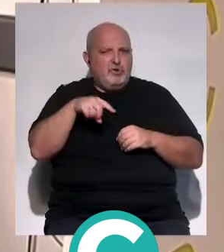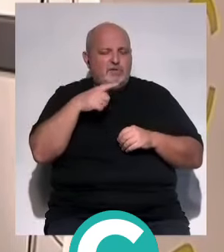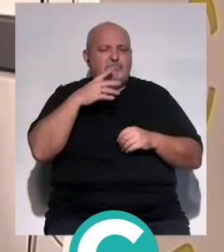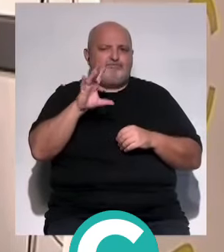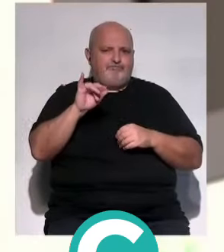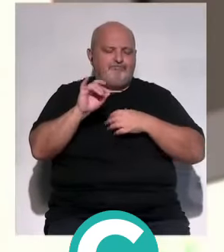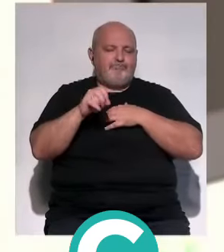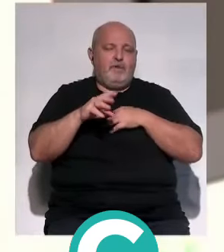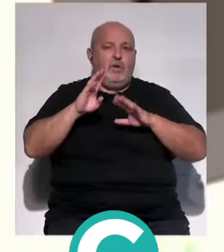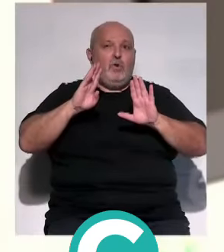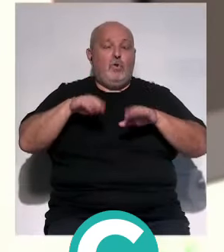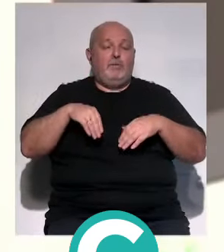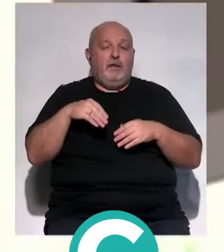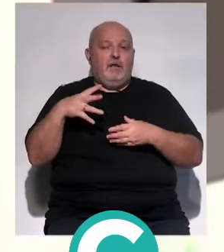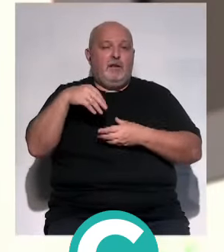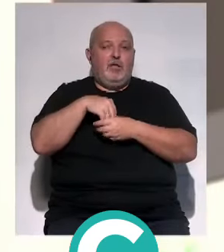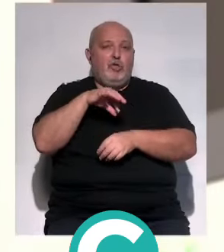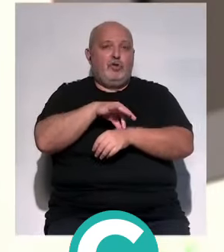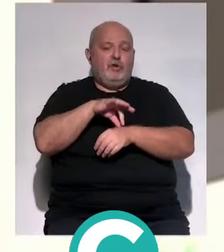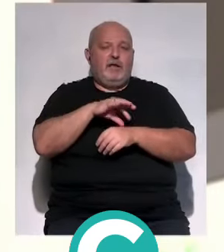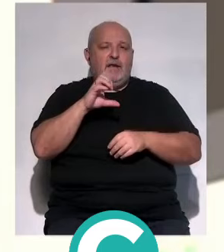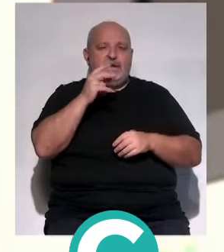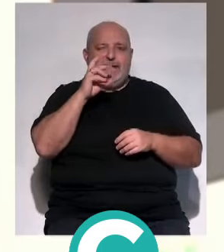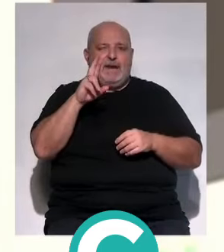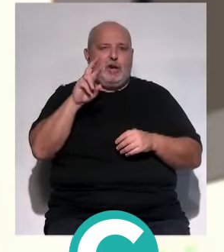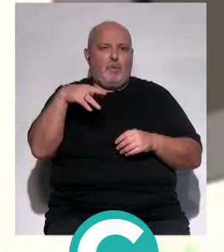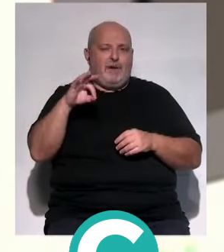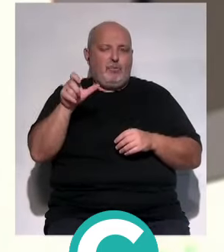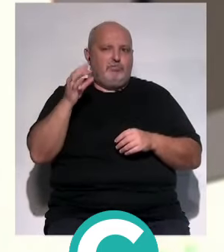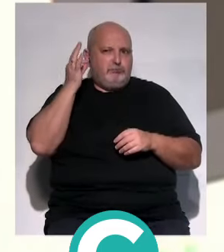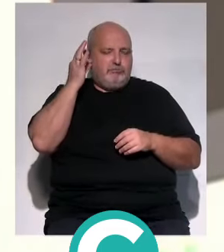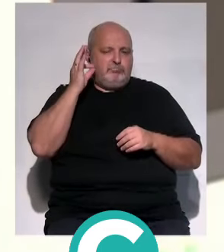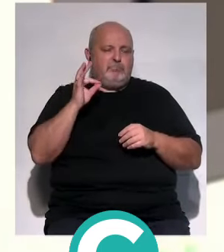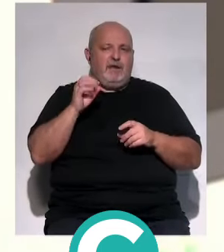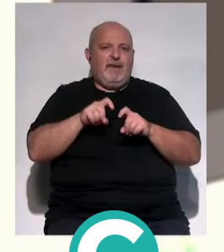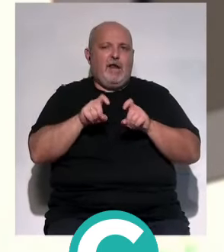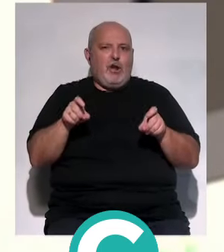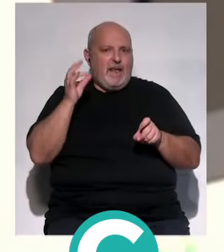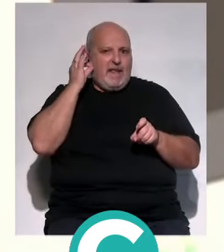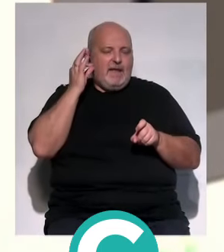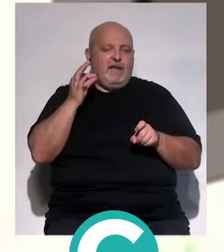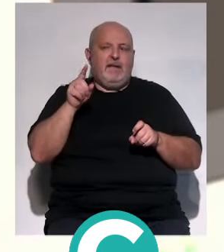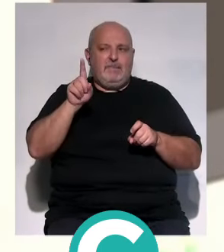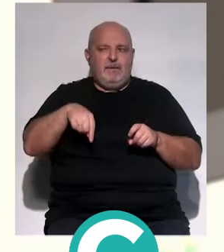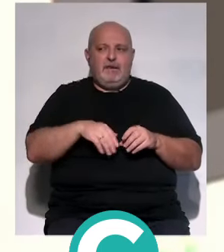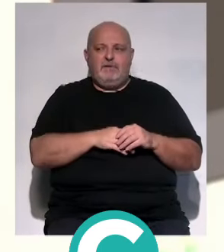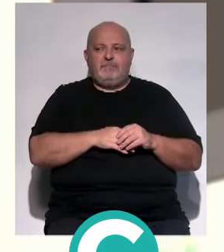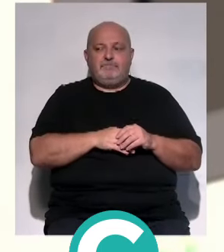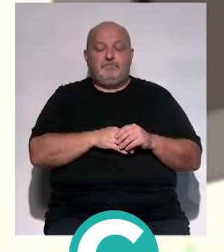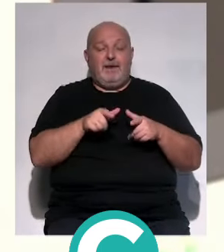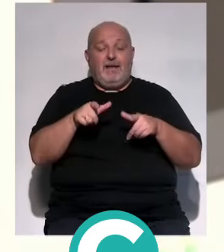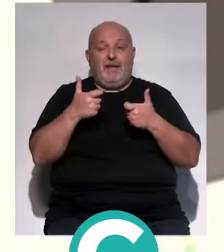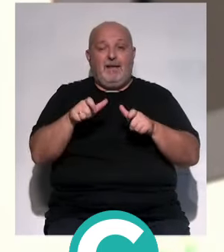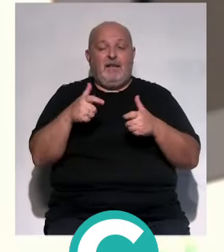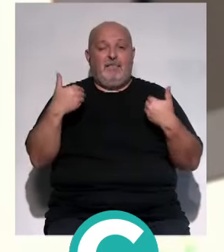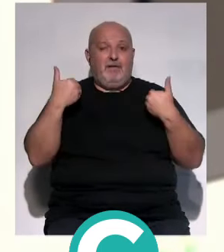Efectivamente. La última incorporación ha sido la doctora Esther Romero Abreu, un referente en la ginecología, y con ella